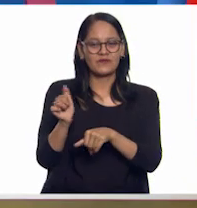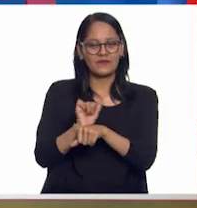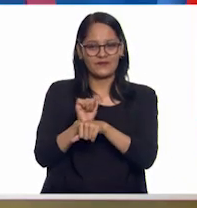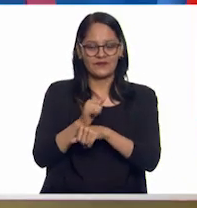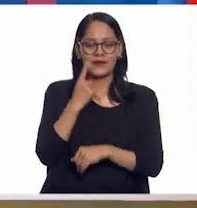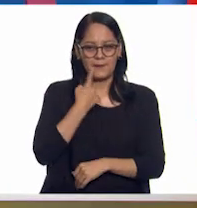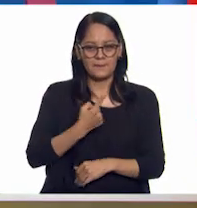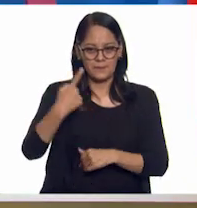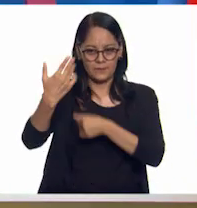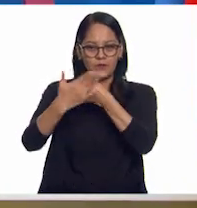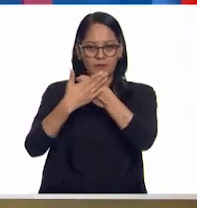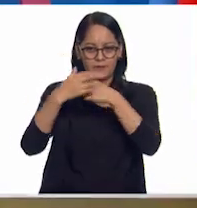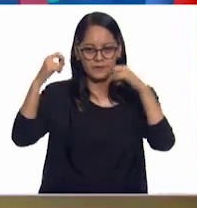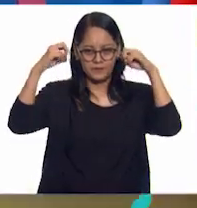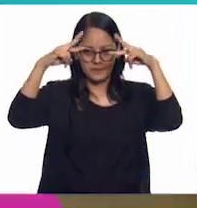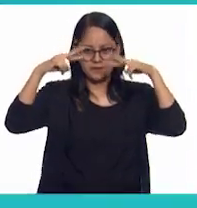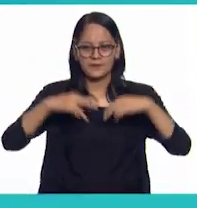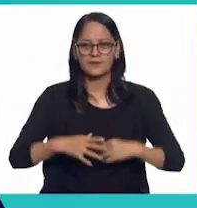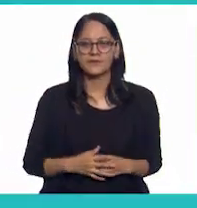Va, muy bien.